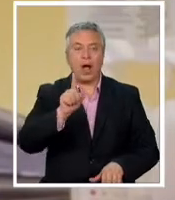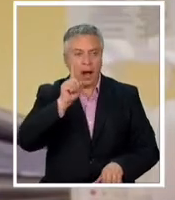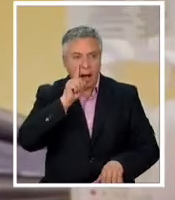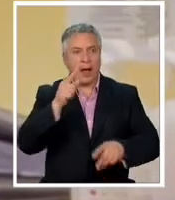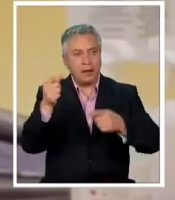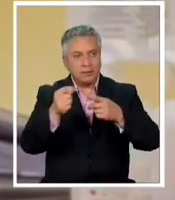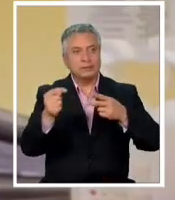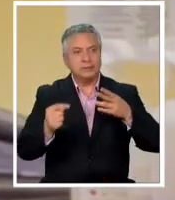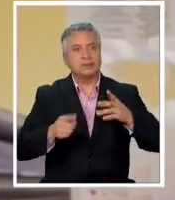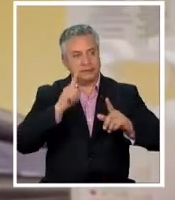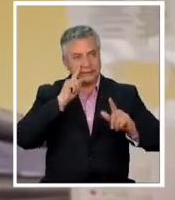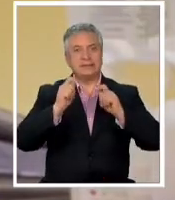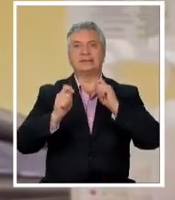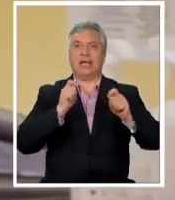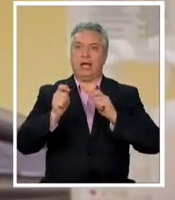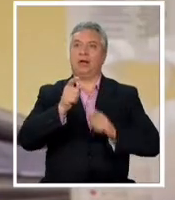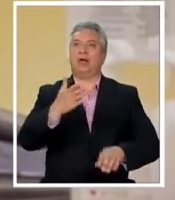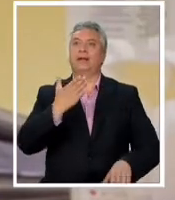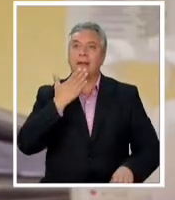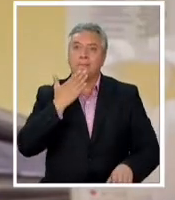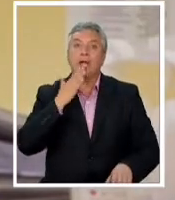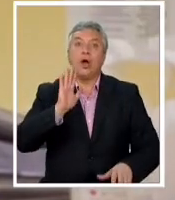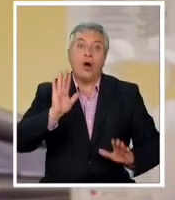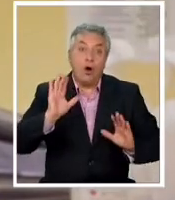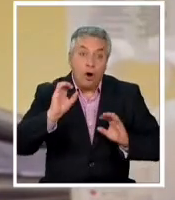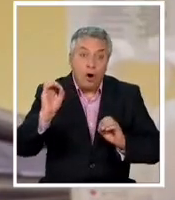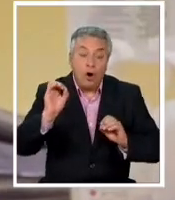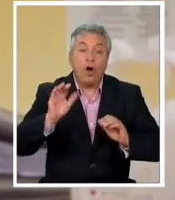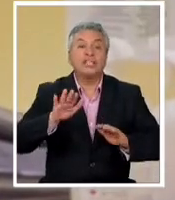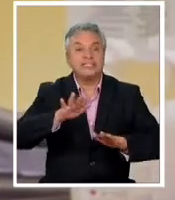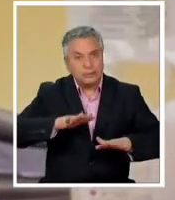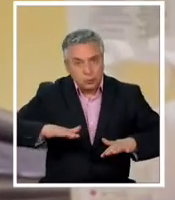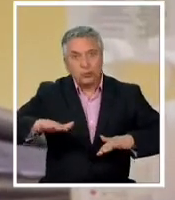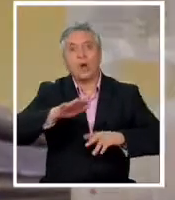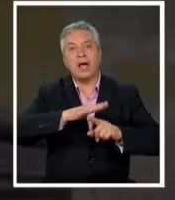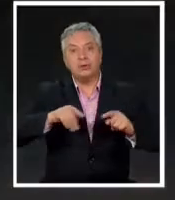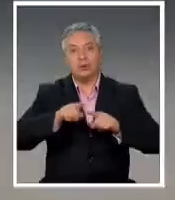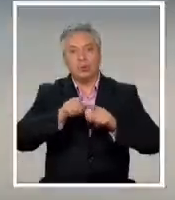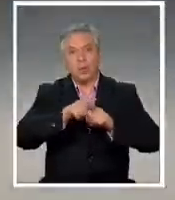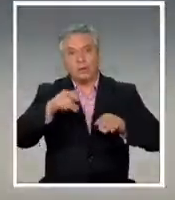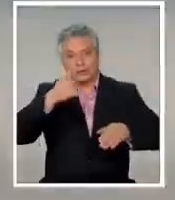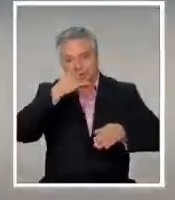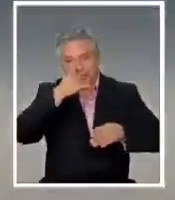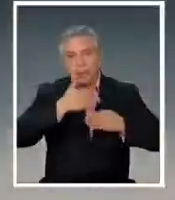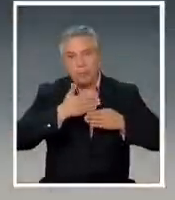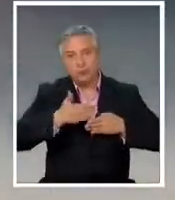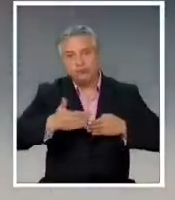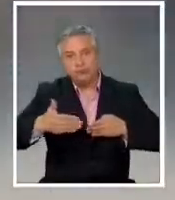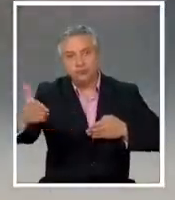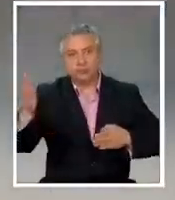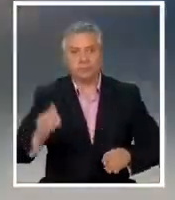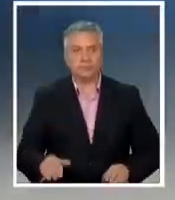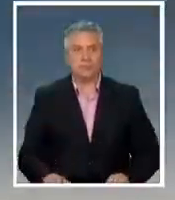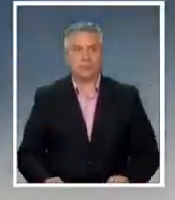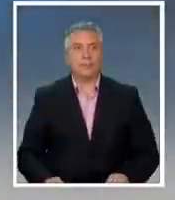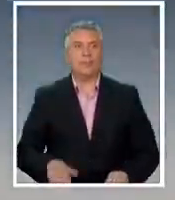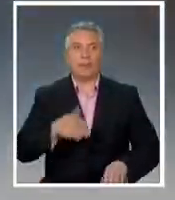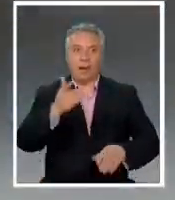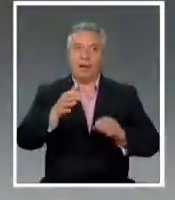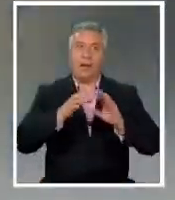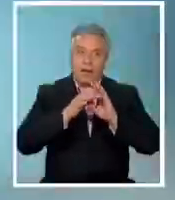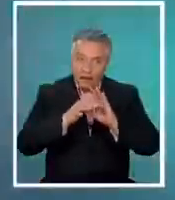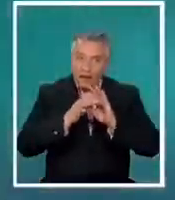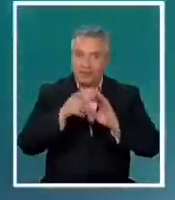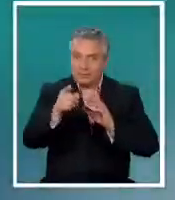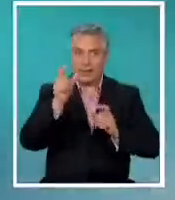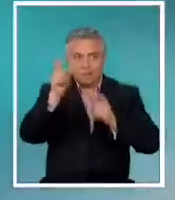factores de riesgo o también situaciones que provocan que esto perdure el tiempo fue gracias a la